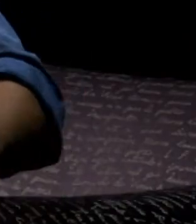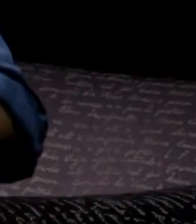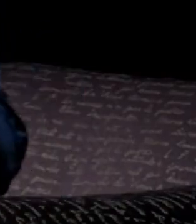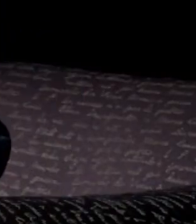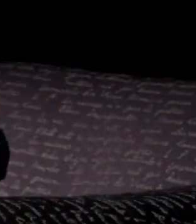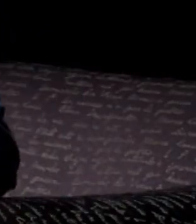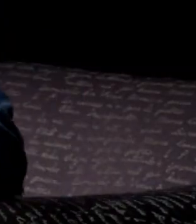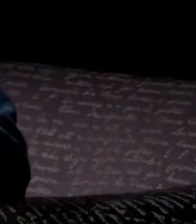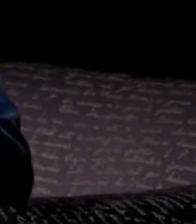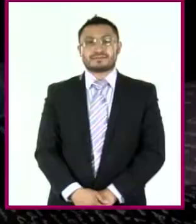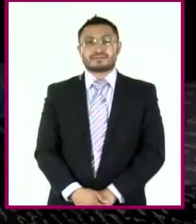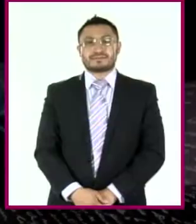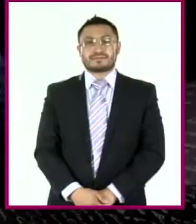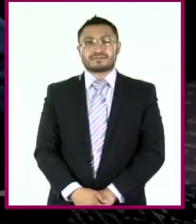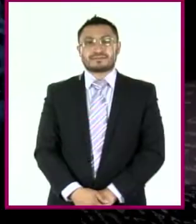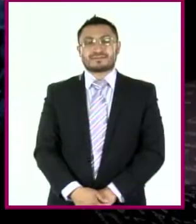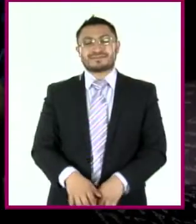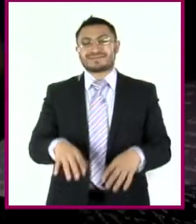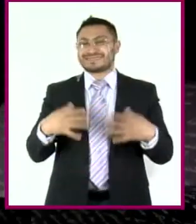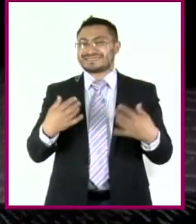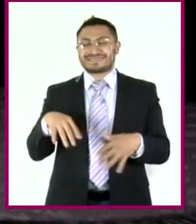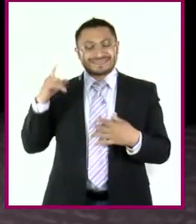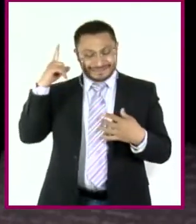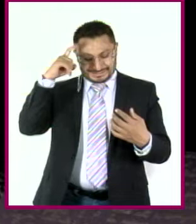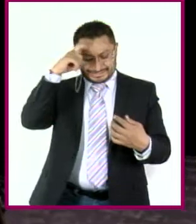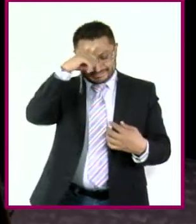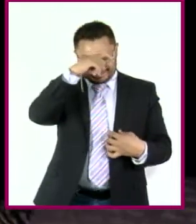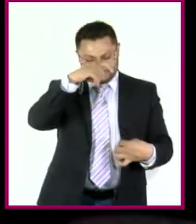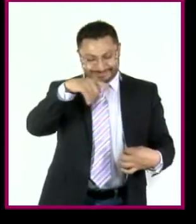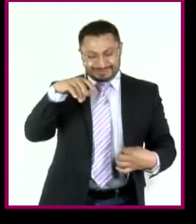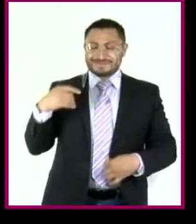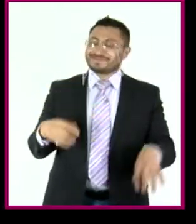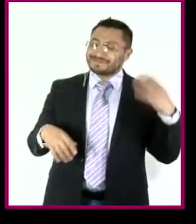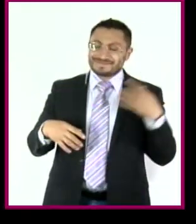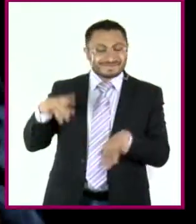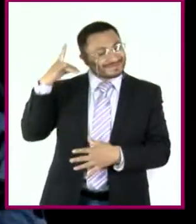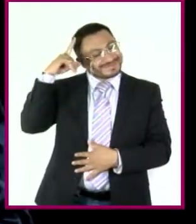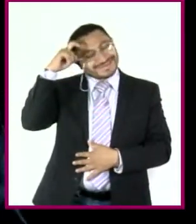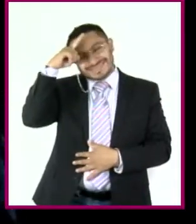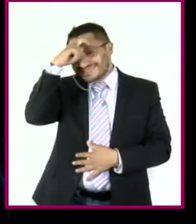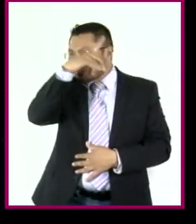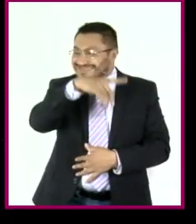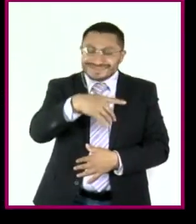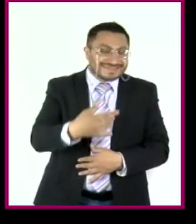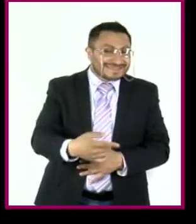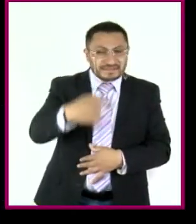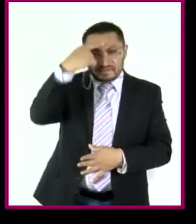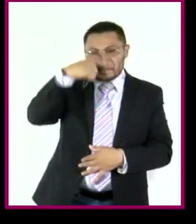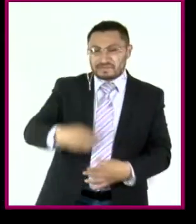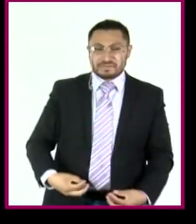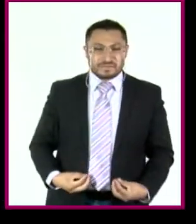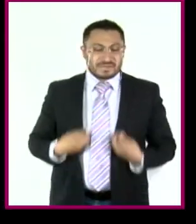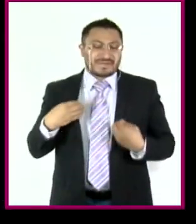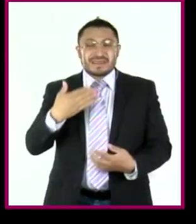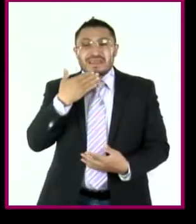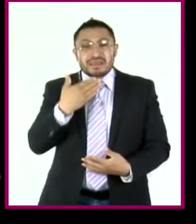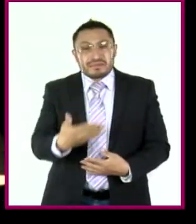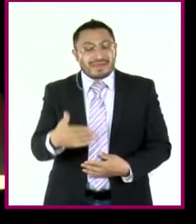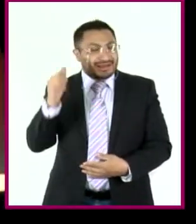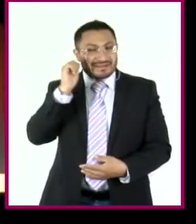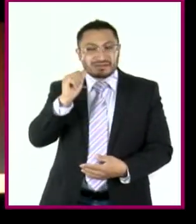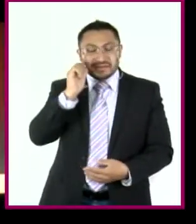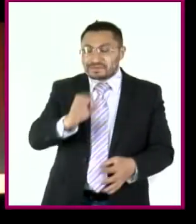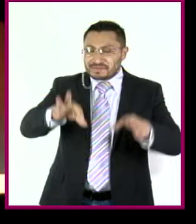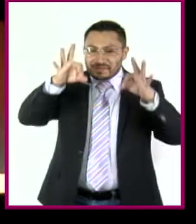¡Qué difícil! ¡Qué difícil! Para la buena vida, siempre puestos.